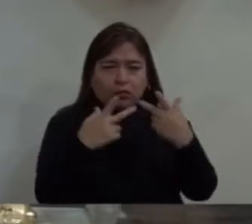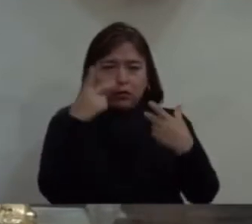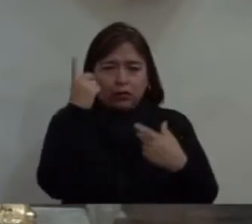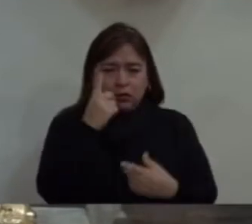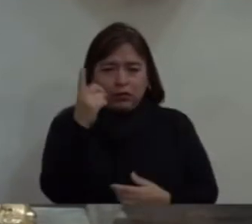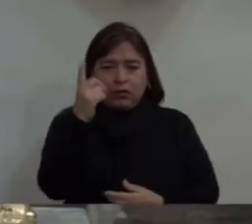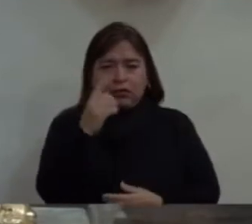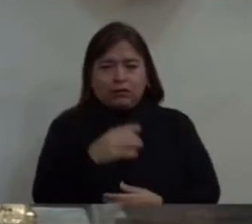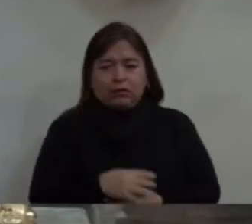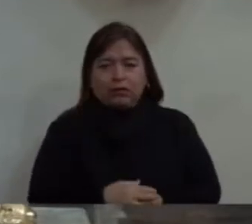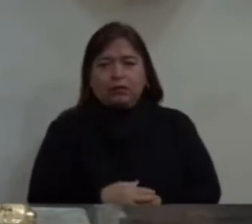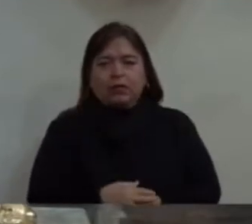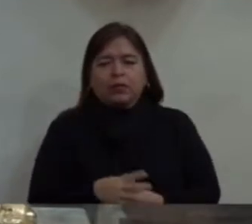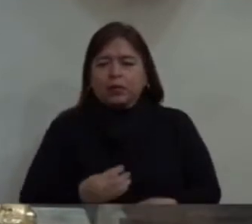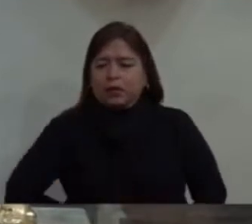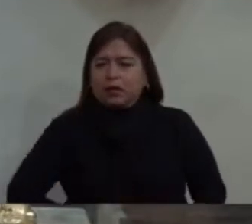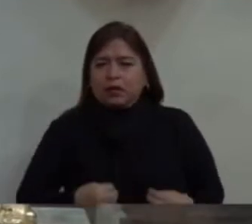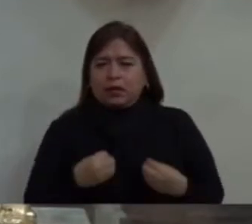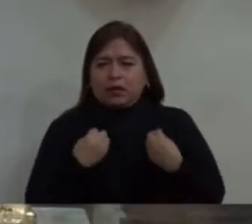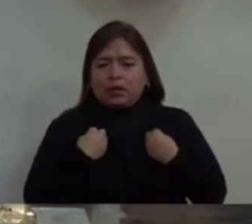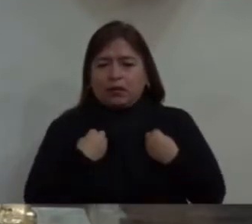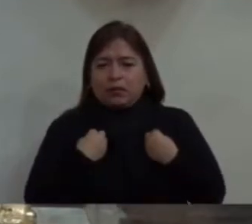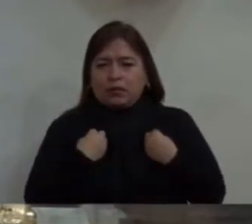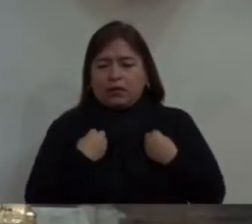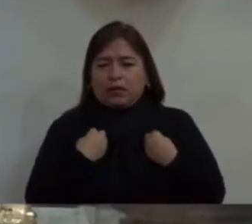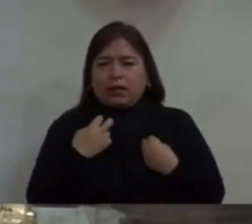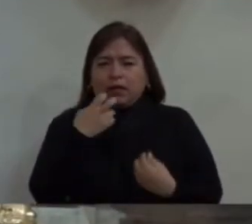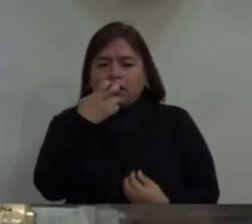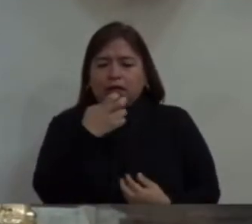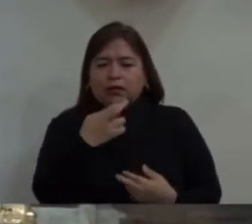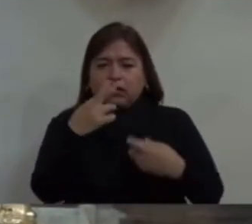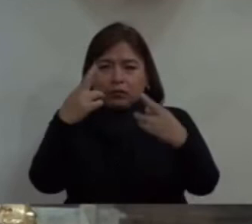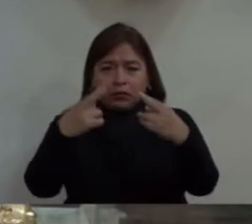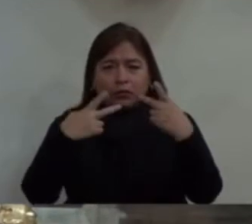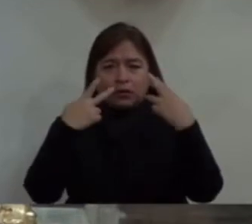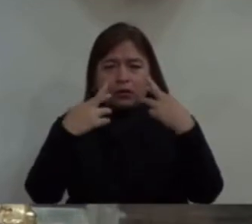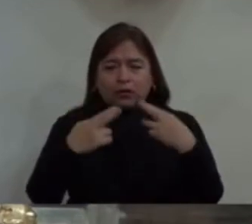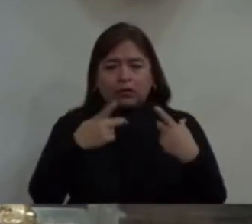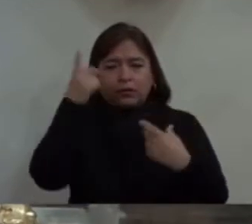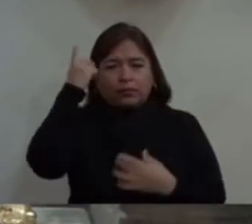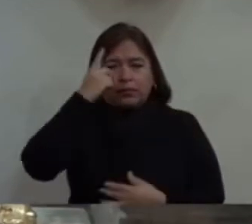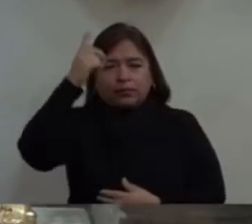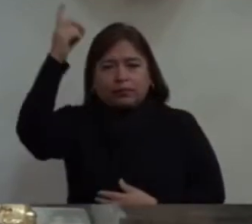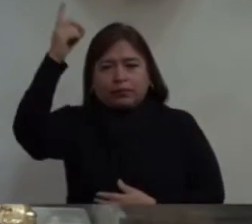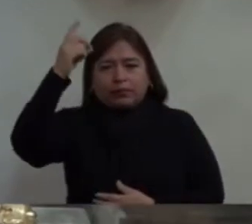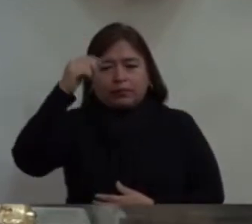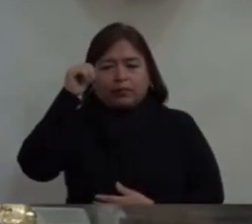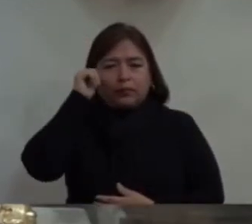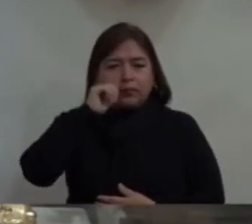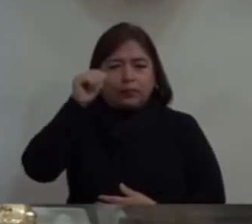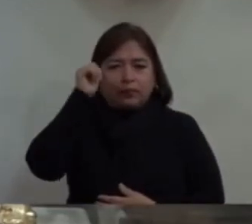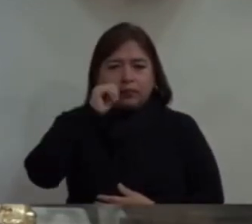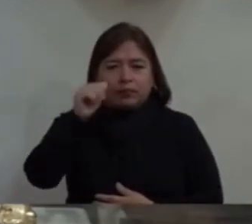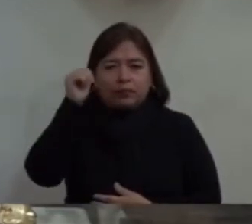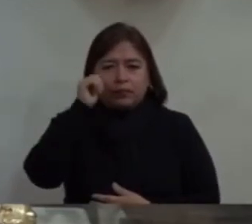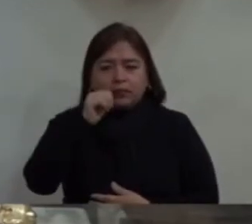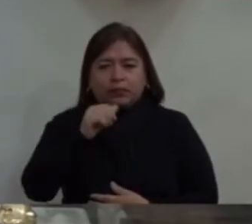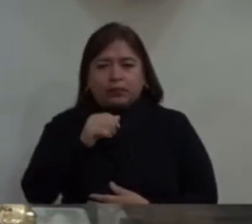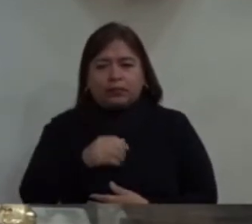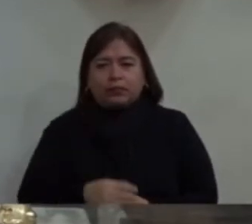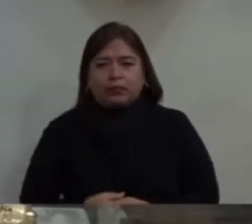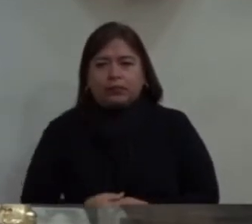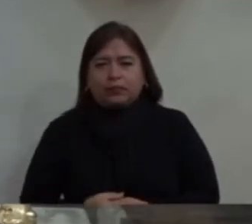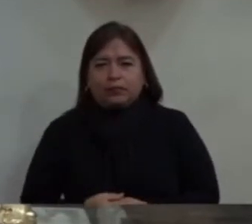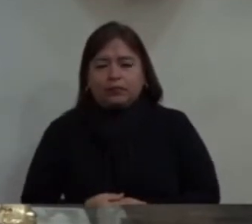porque la vida siempre será un regalo de Dios. Siempre es bonito vivir.